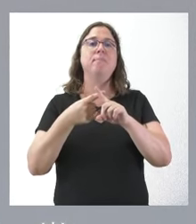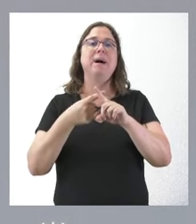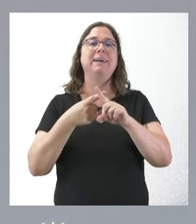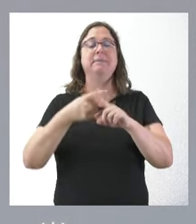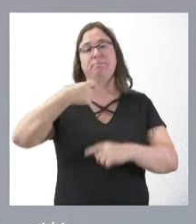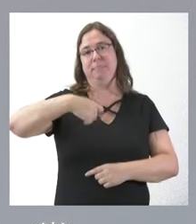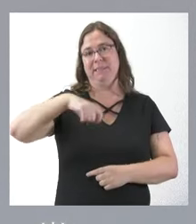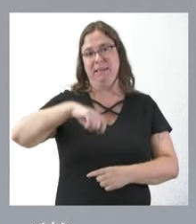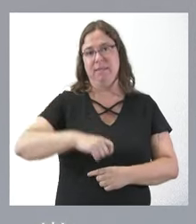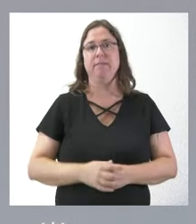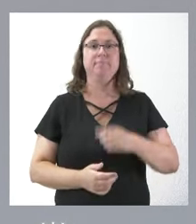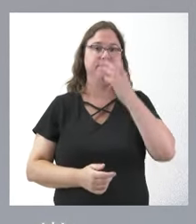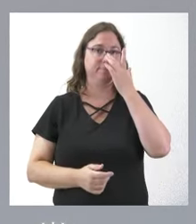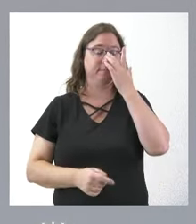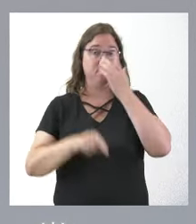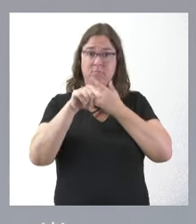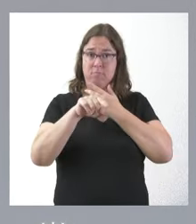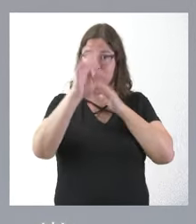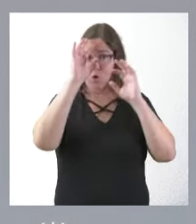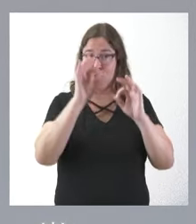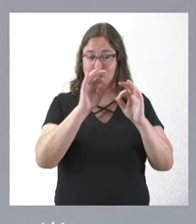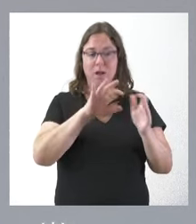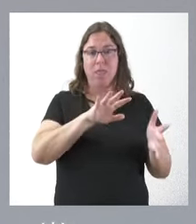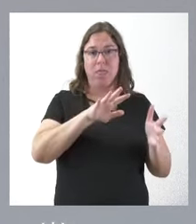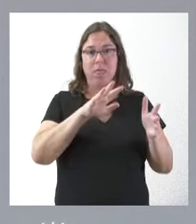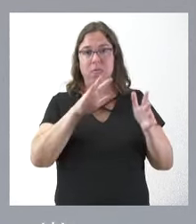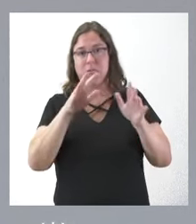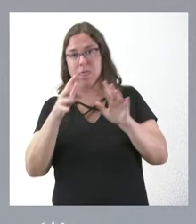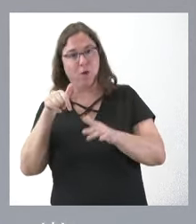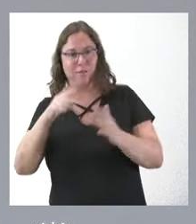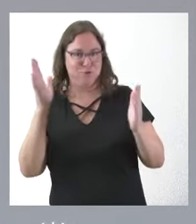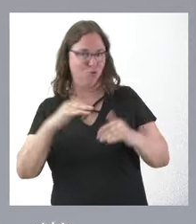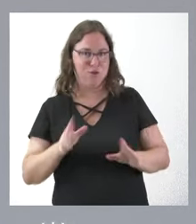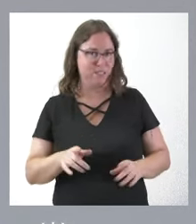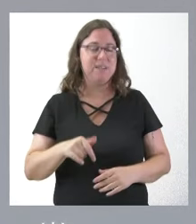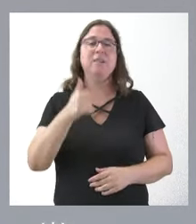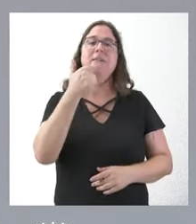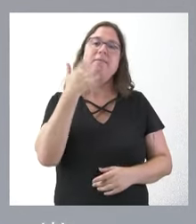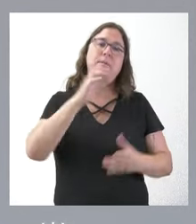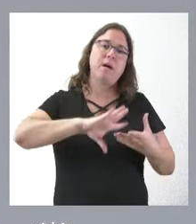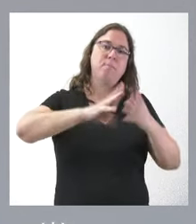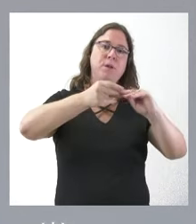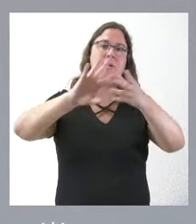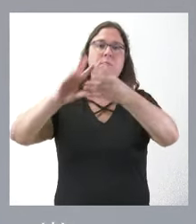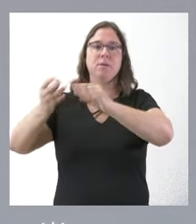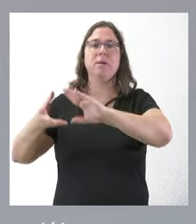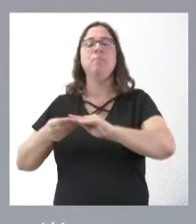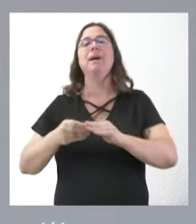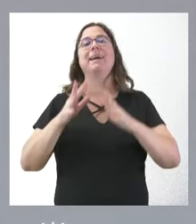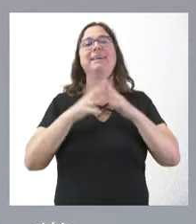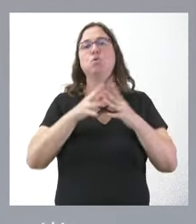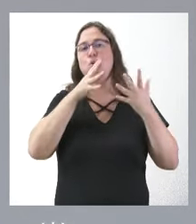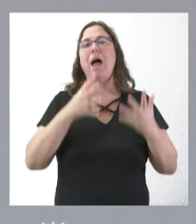Presidencia. Eso, lógicamente, con la evolución hoy ya no es así y, por lo tanto, hay que acomodarse a la estructura actual.